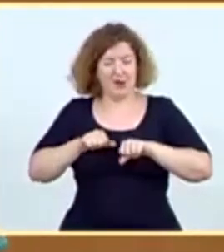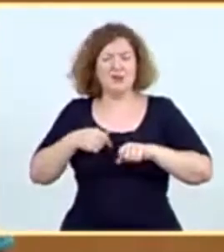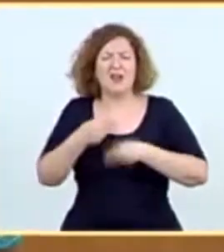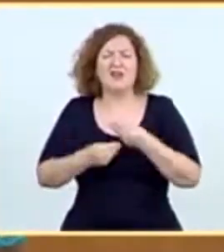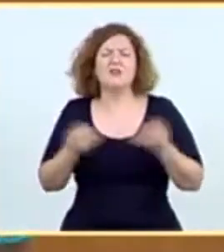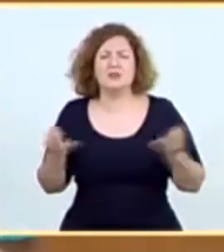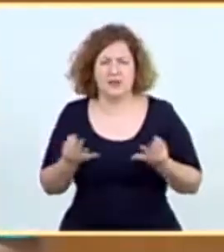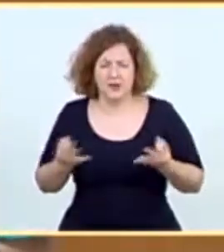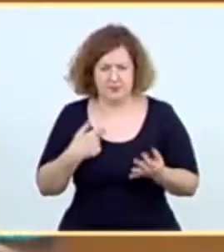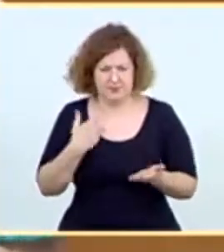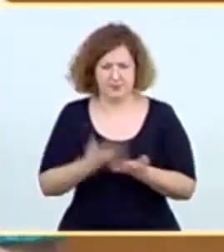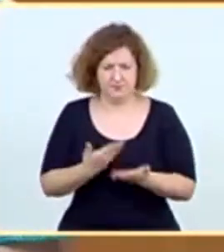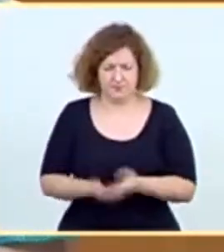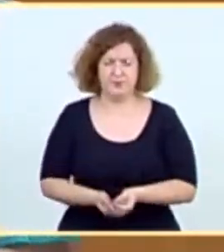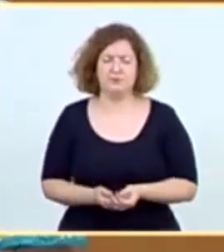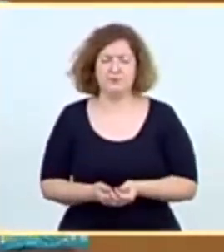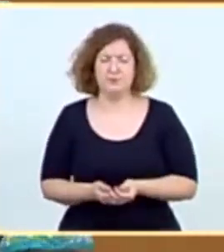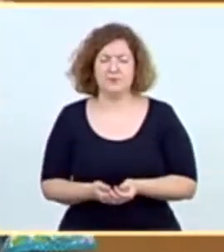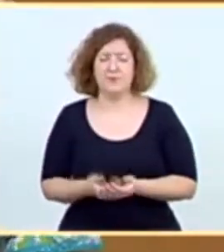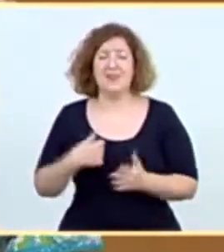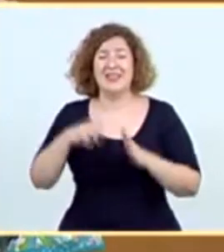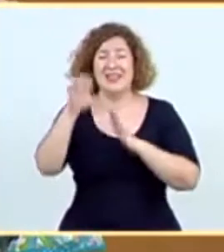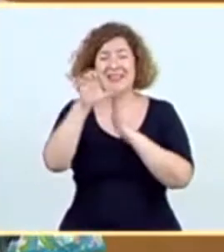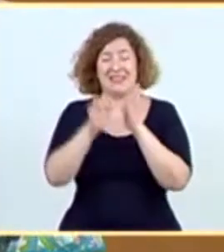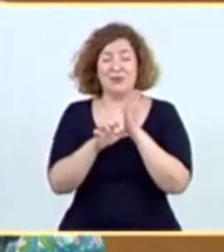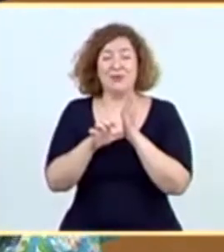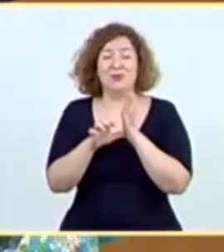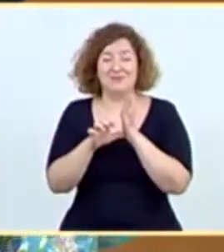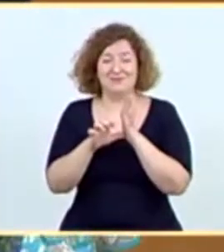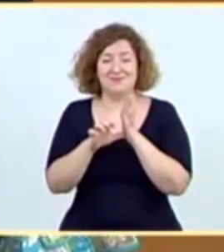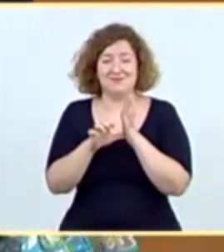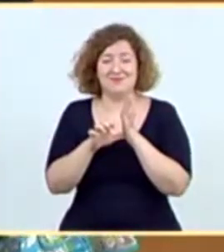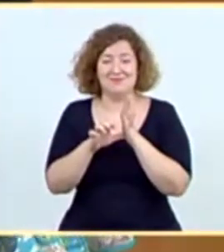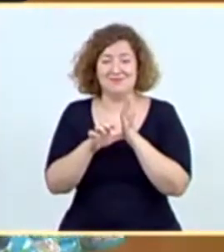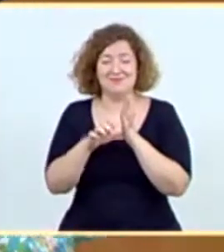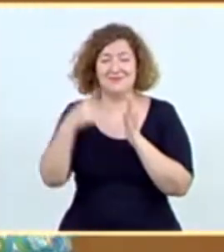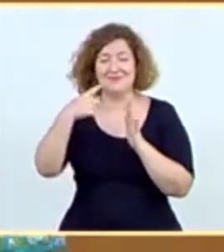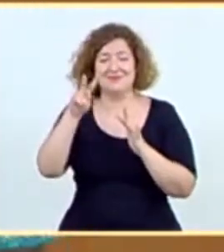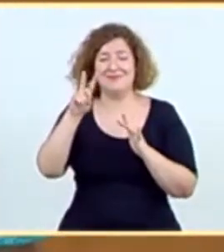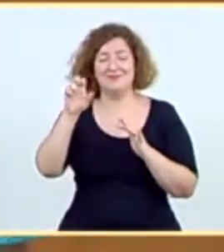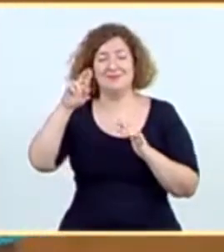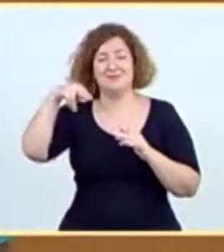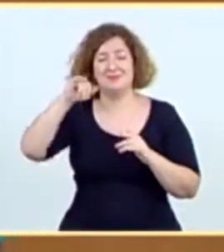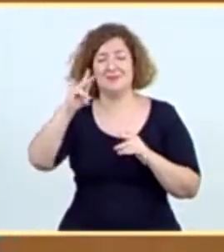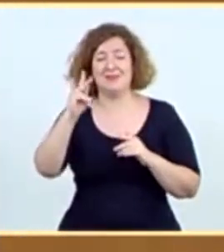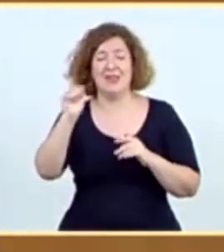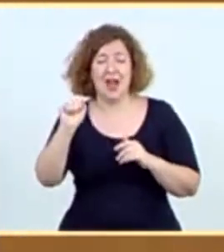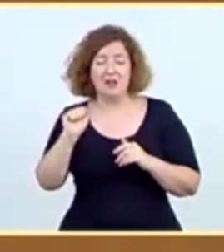que tomé posesión. Miren, señorías, en relación al Estatuto de Guernica, el pasado 4 de febrero,